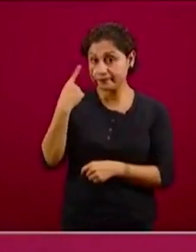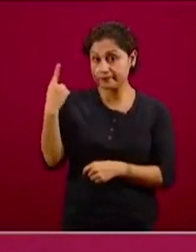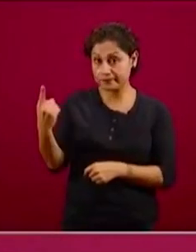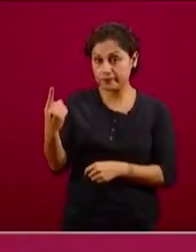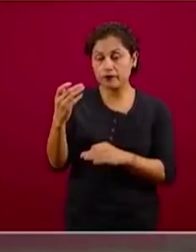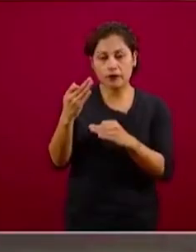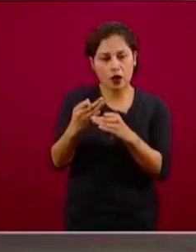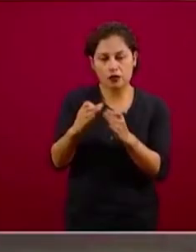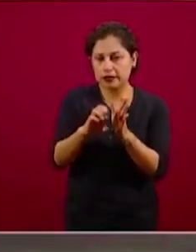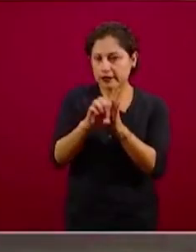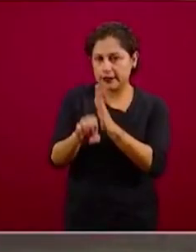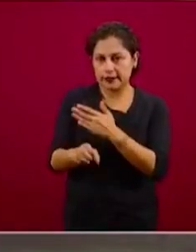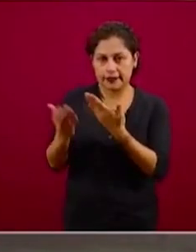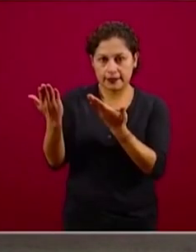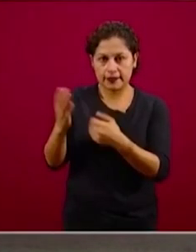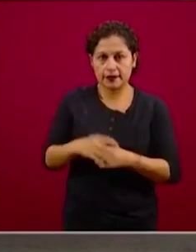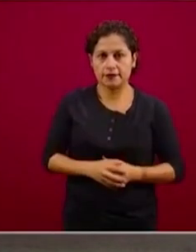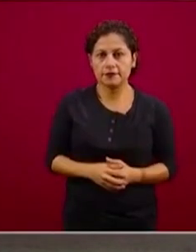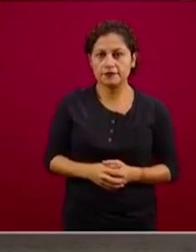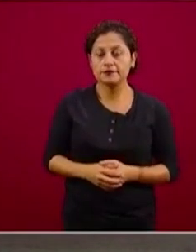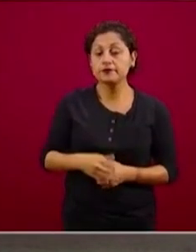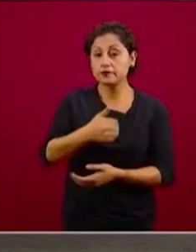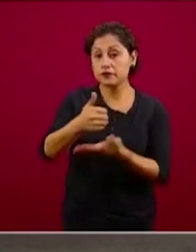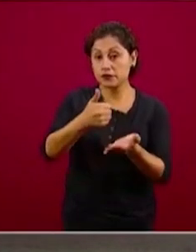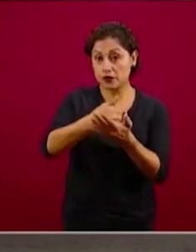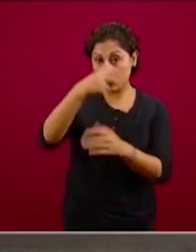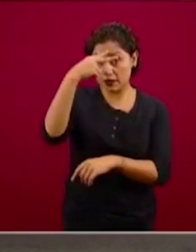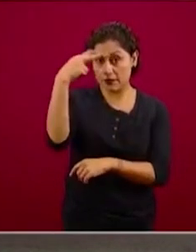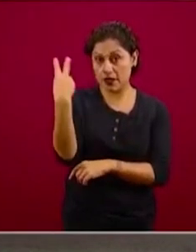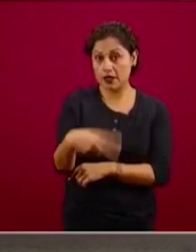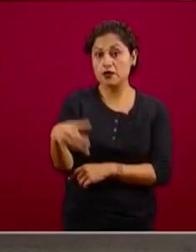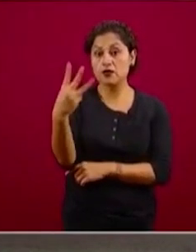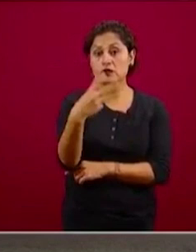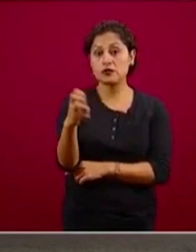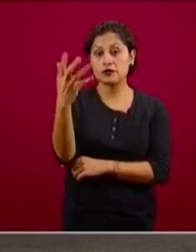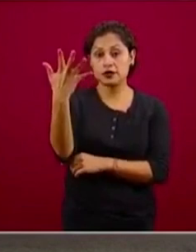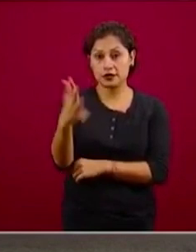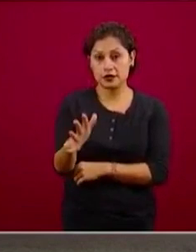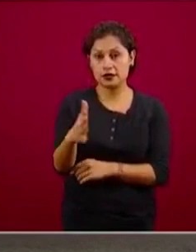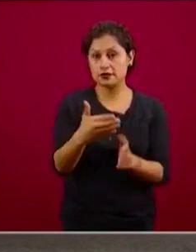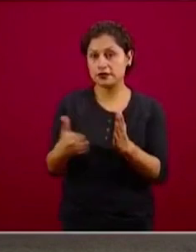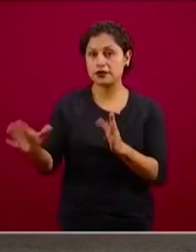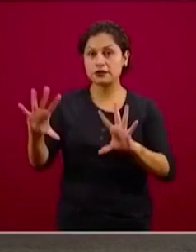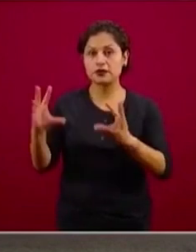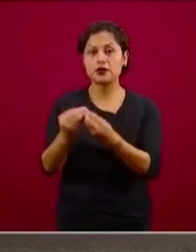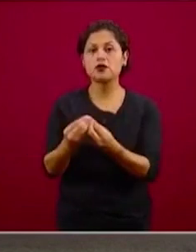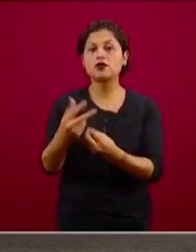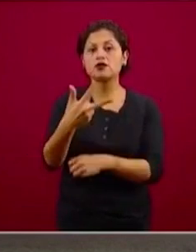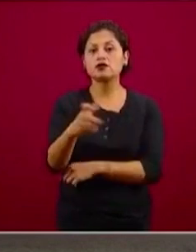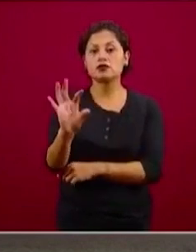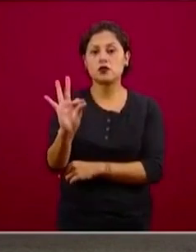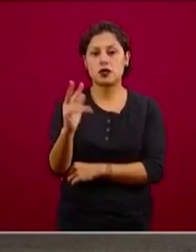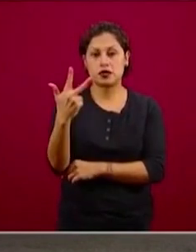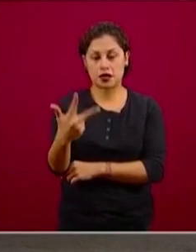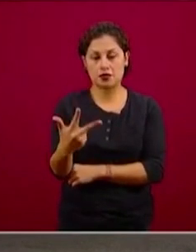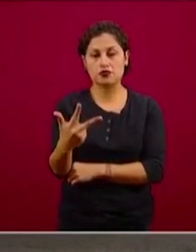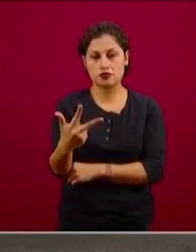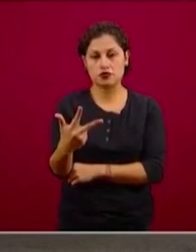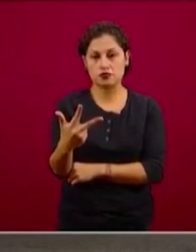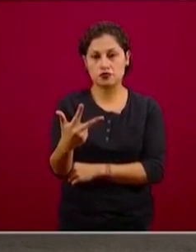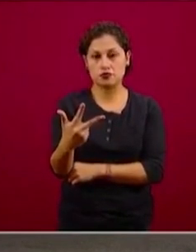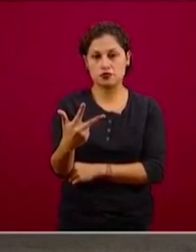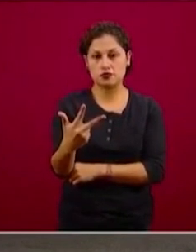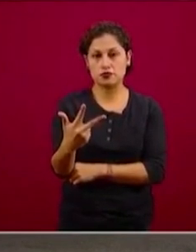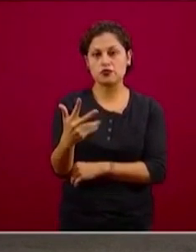pongamos un par de ejemplos también, Ciudad de México 310 de 848 para el universo que se presenta aquí